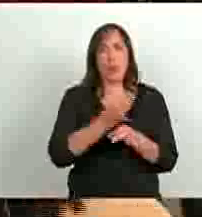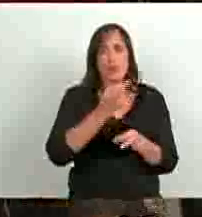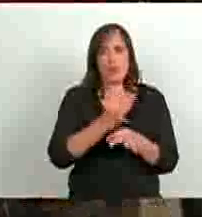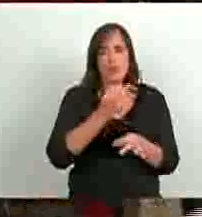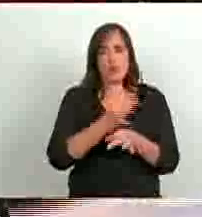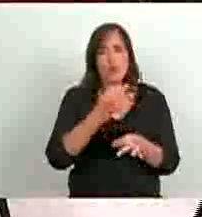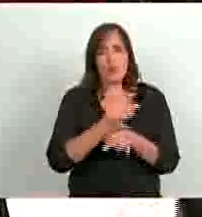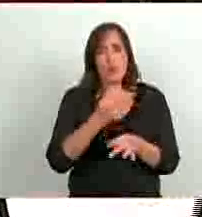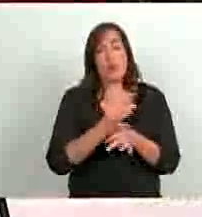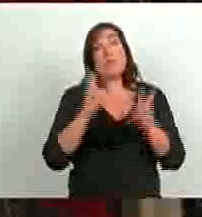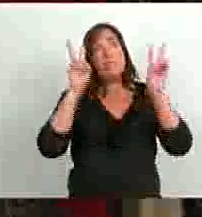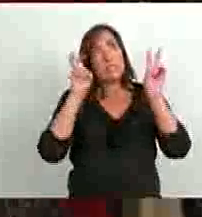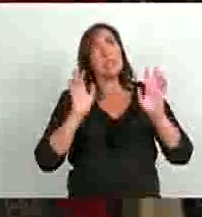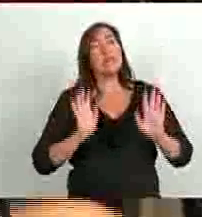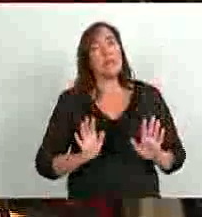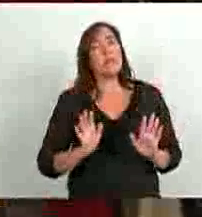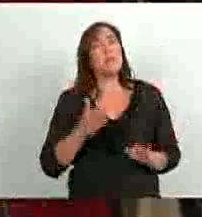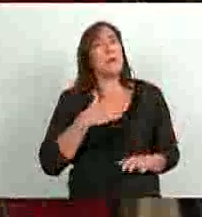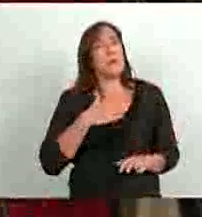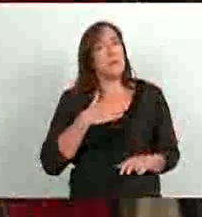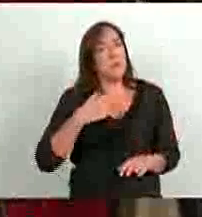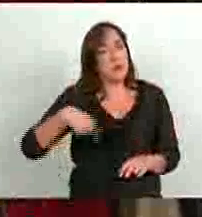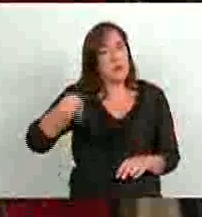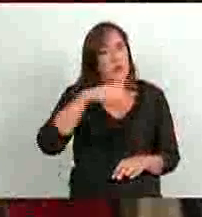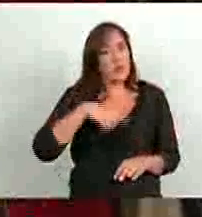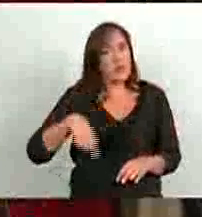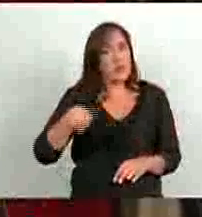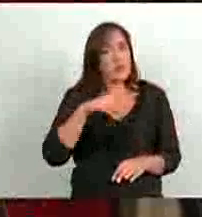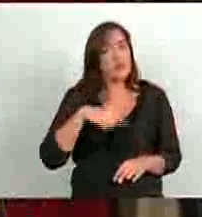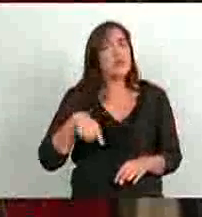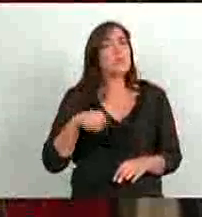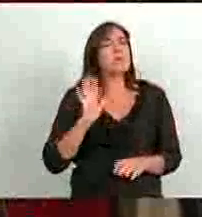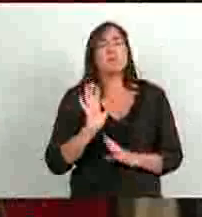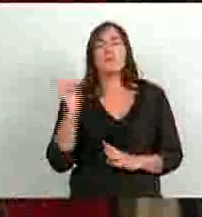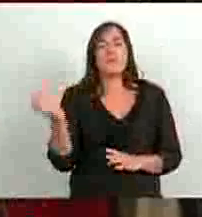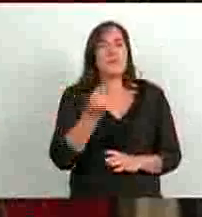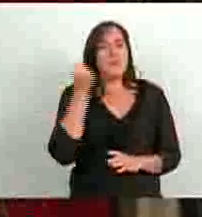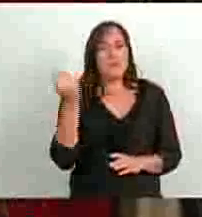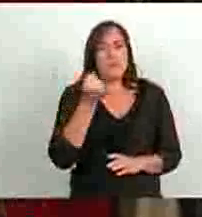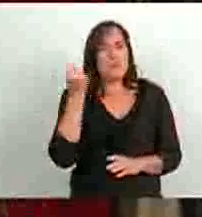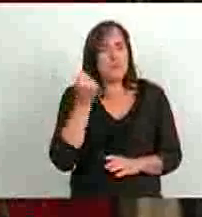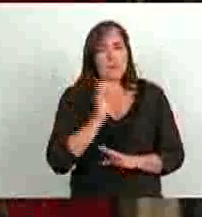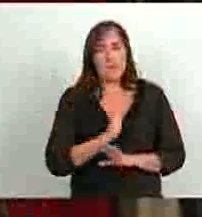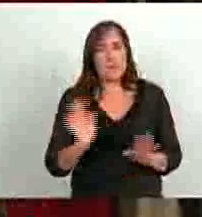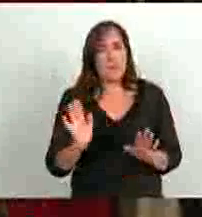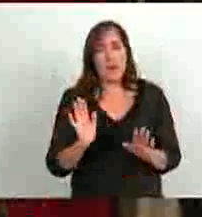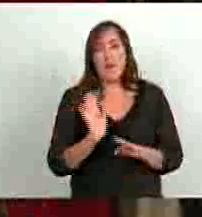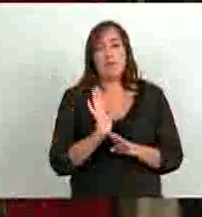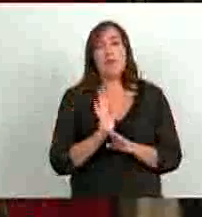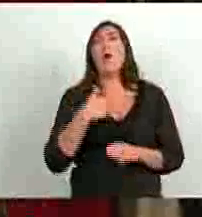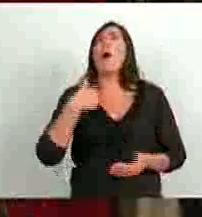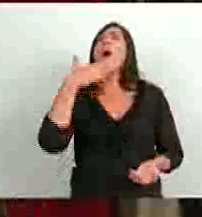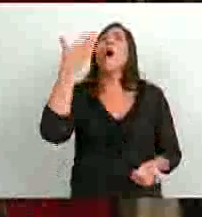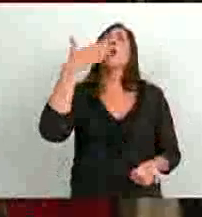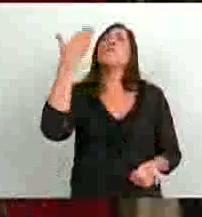un tema que para nosotros ha sido central, pero no solamente ha sido central en el